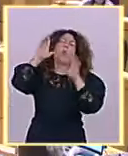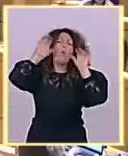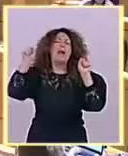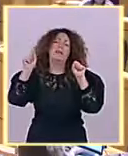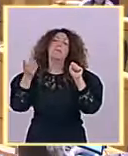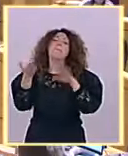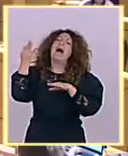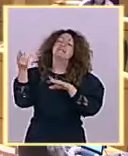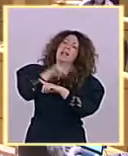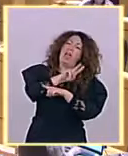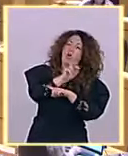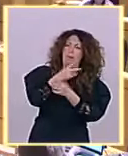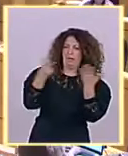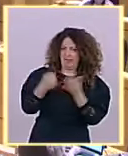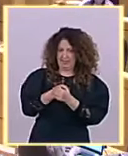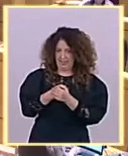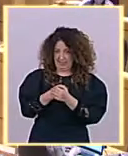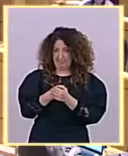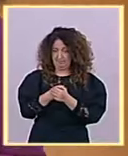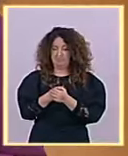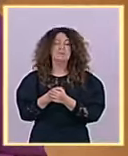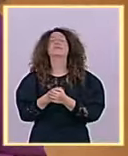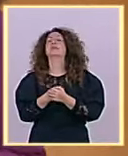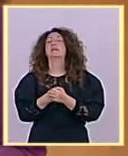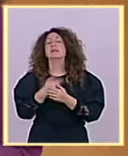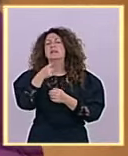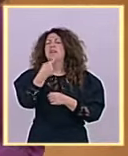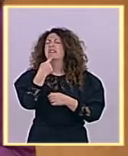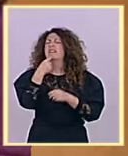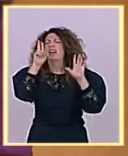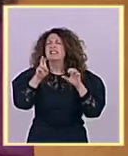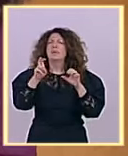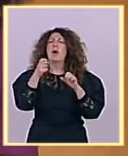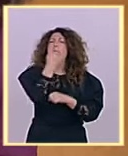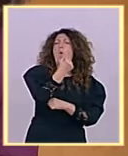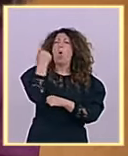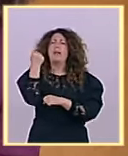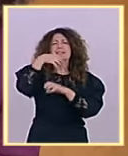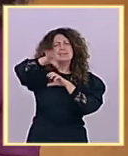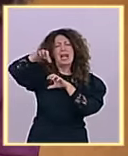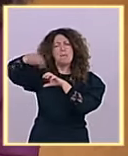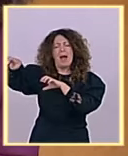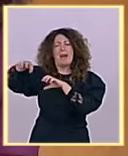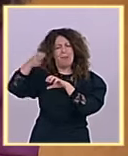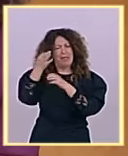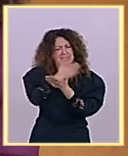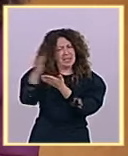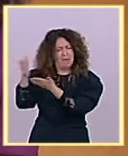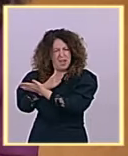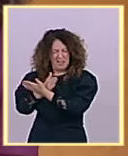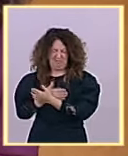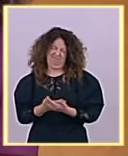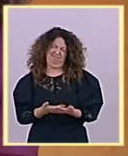¿Usted habla de separación de poderes, señor Feijóo? ¿De verdad? ¿Tienen desparpajo político de hablar de separación de poderes